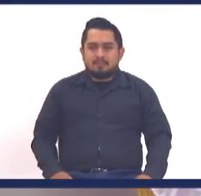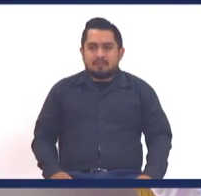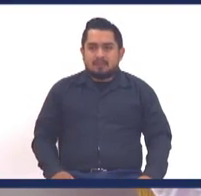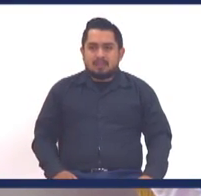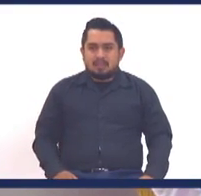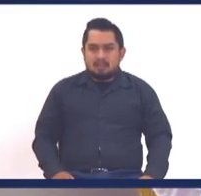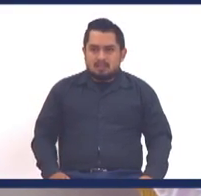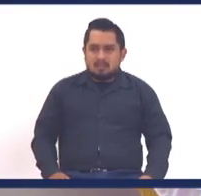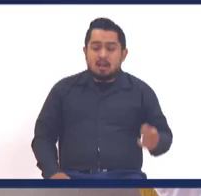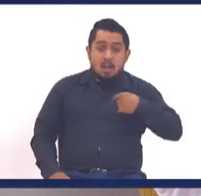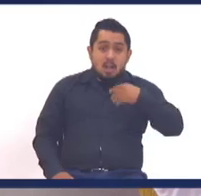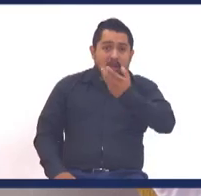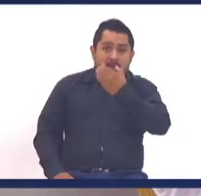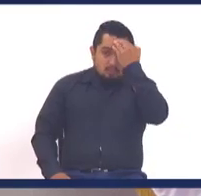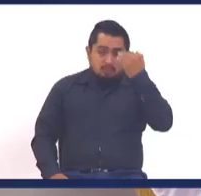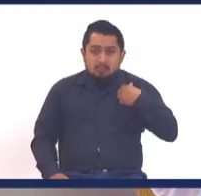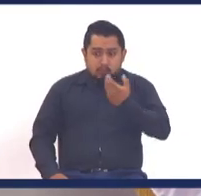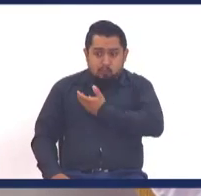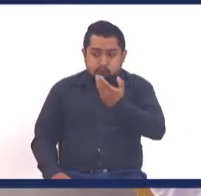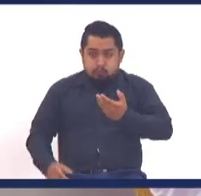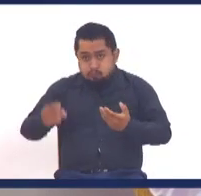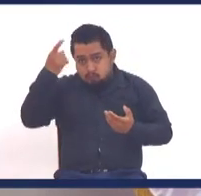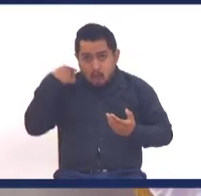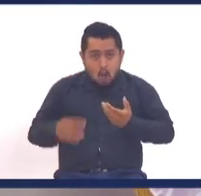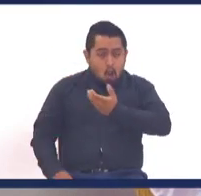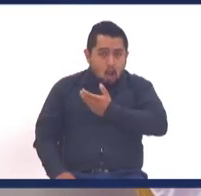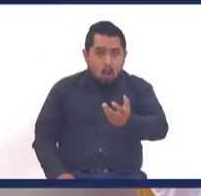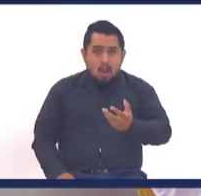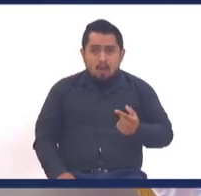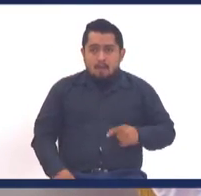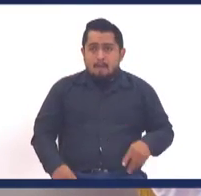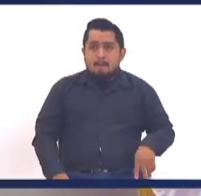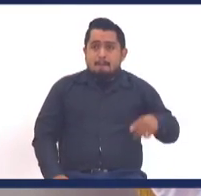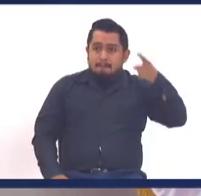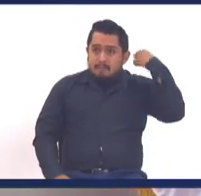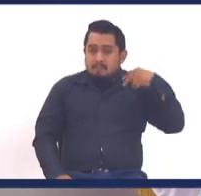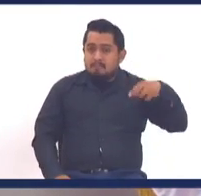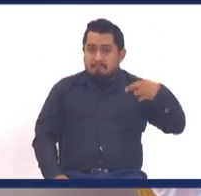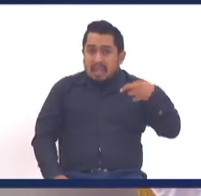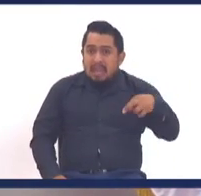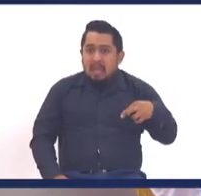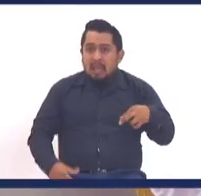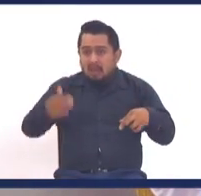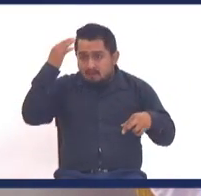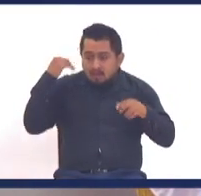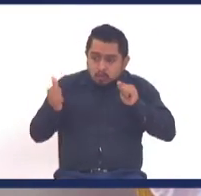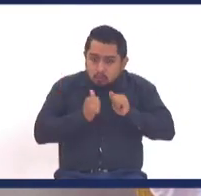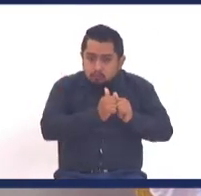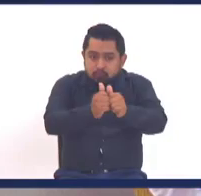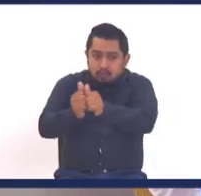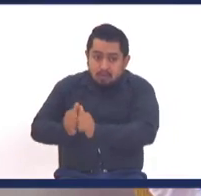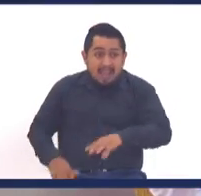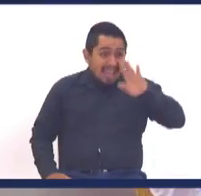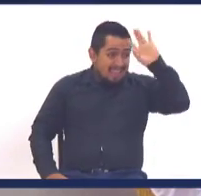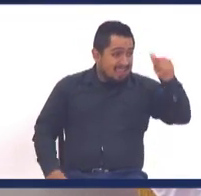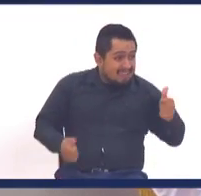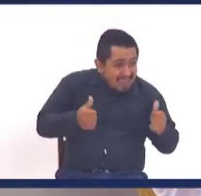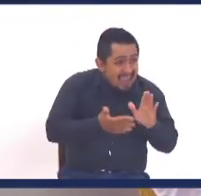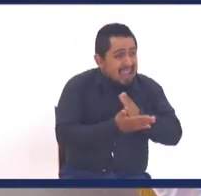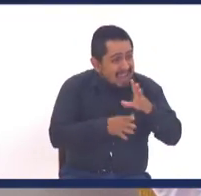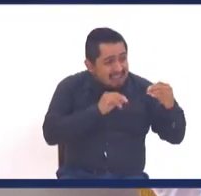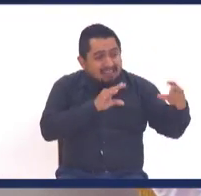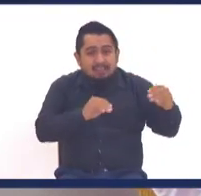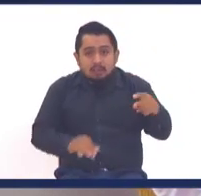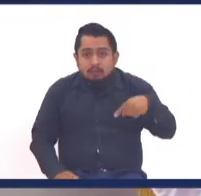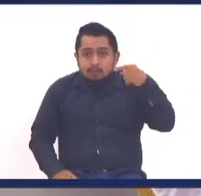los que vivimos con suegro, suegra, los que vivimos con primos, primas, y los primeros días, ay, que chivo, yo lavo,